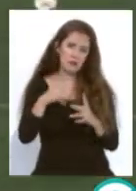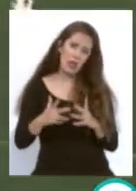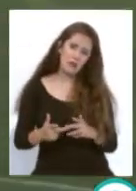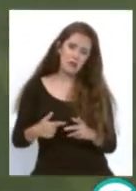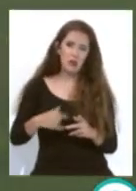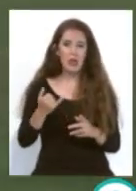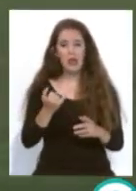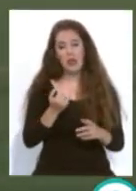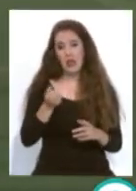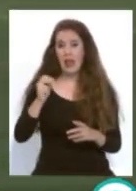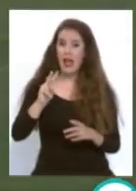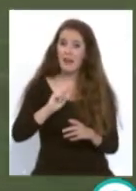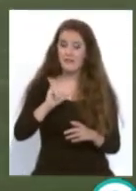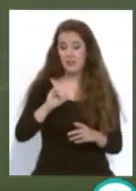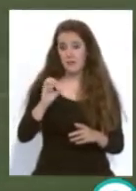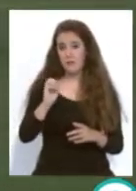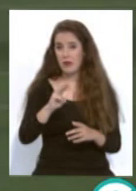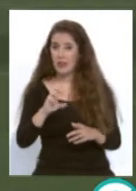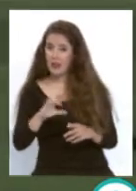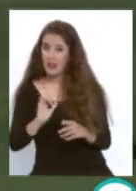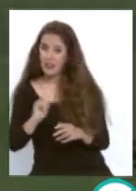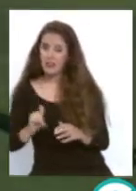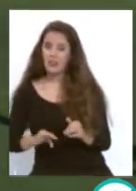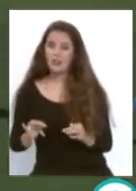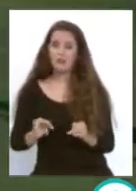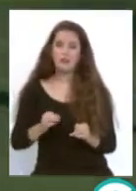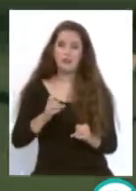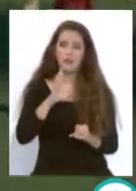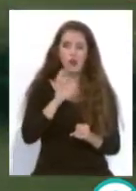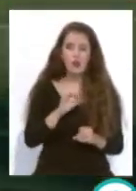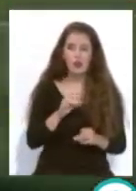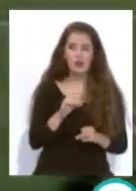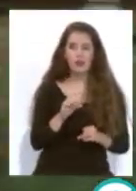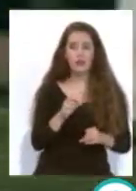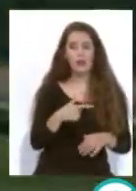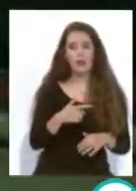Pérez que Braganza con esa llegada pienso que Braganza fue